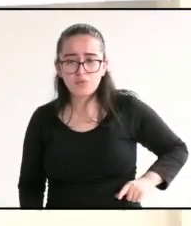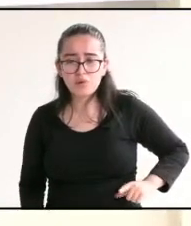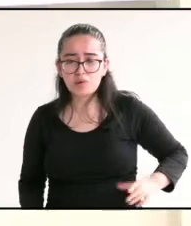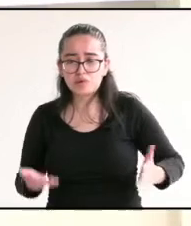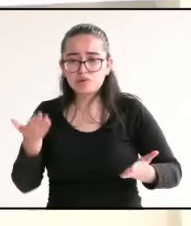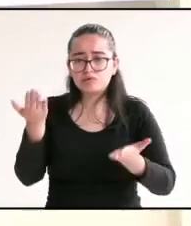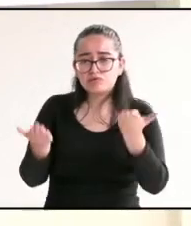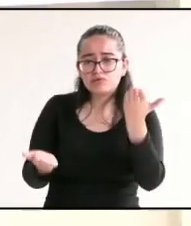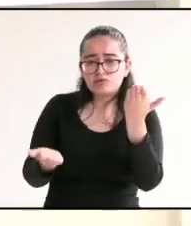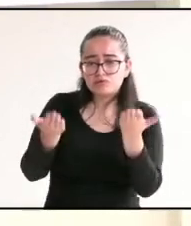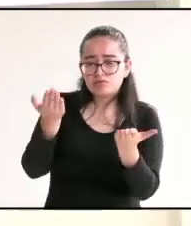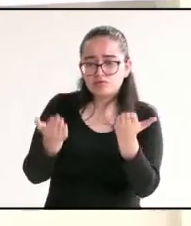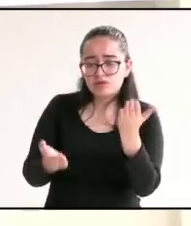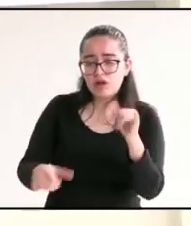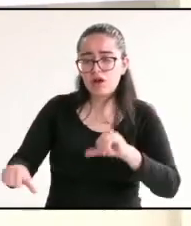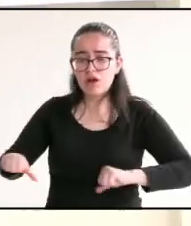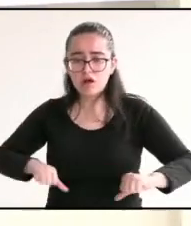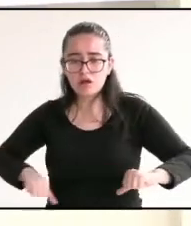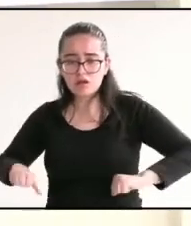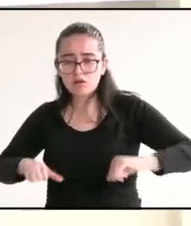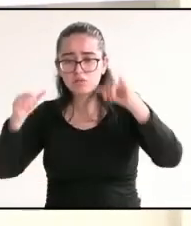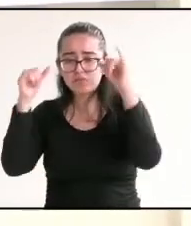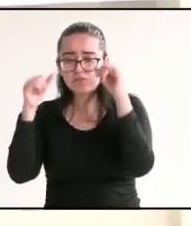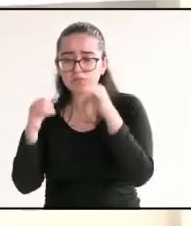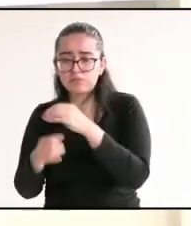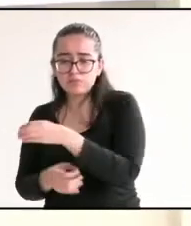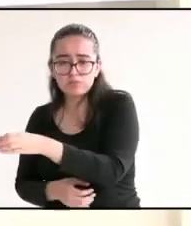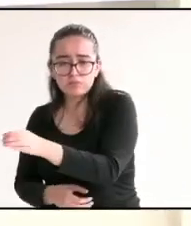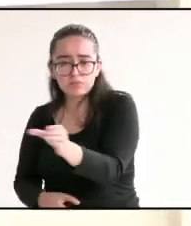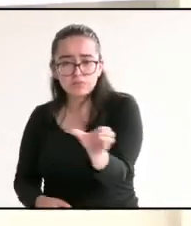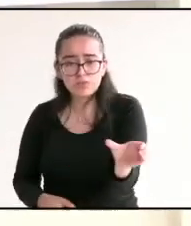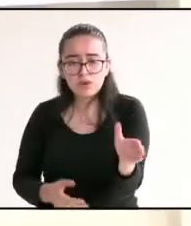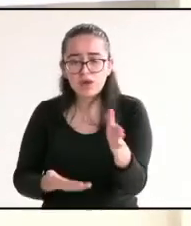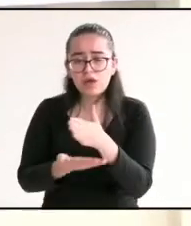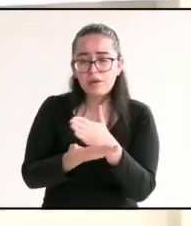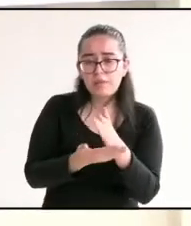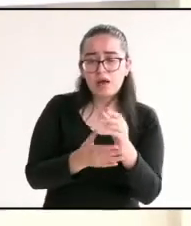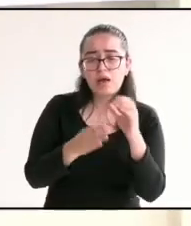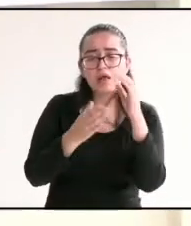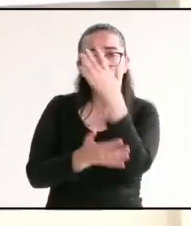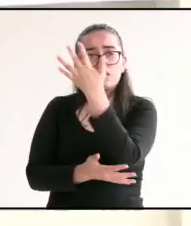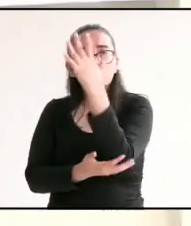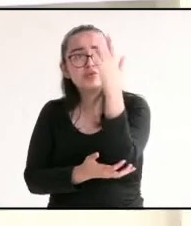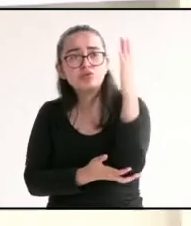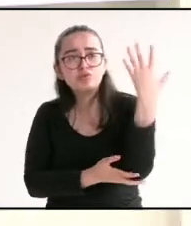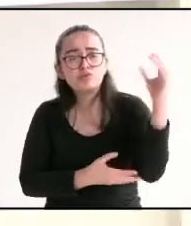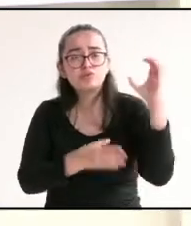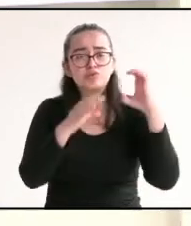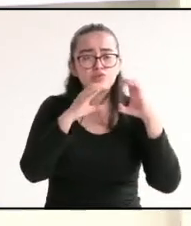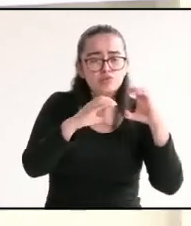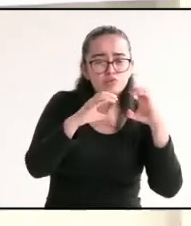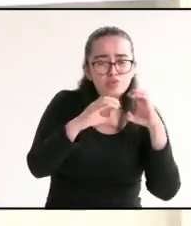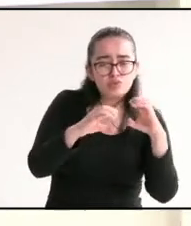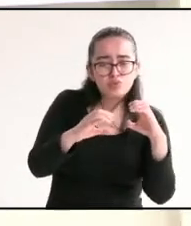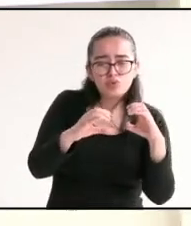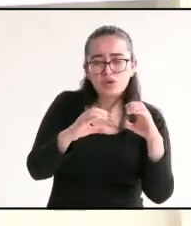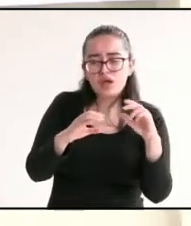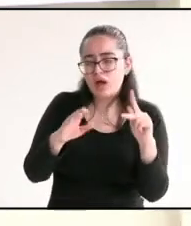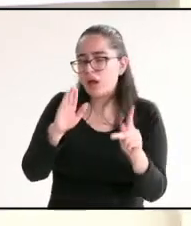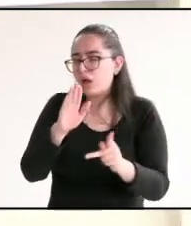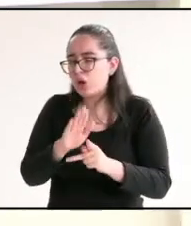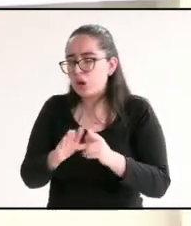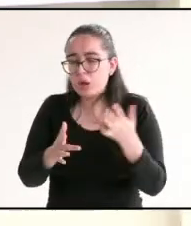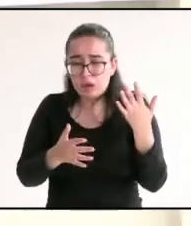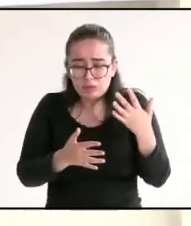entre las actividades agropecuarias y el cuidado del medio ambiente para evitar que se repitan situaciones como la de la